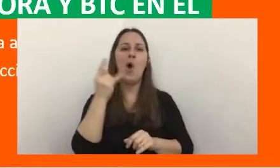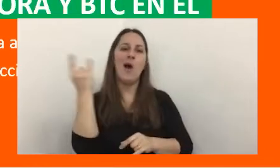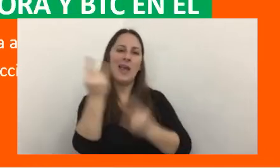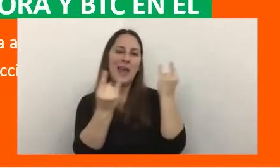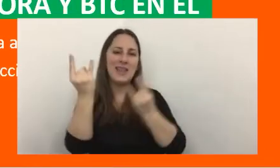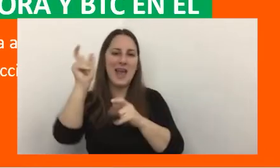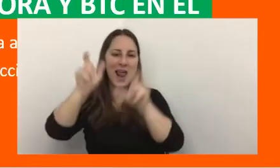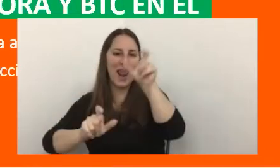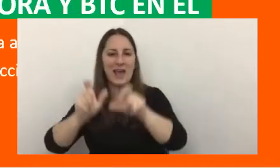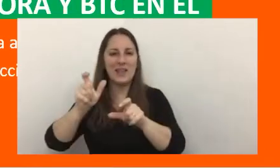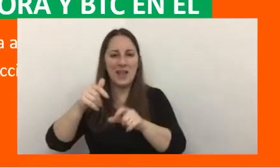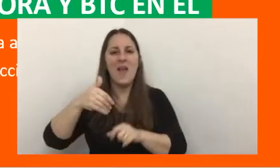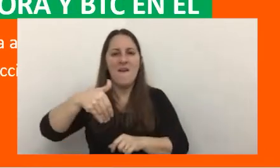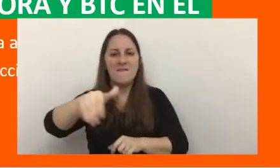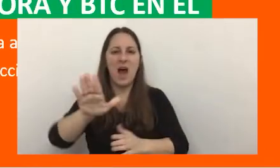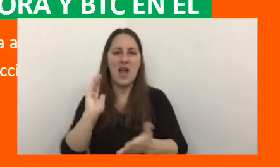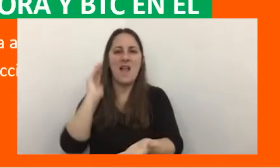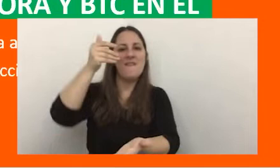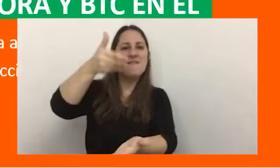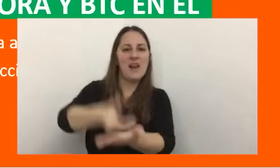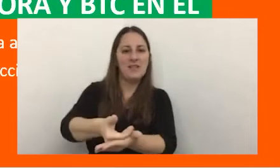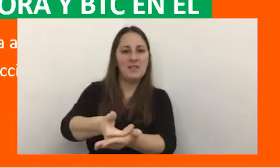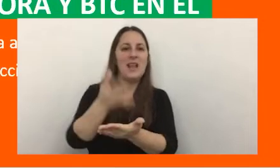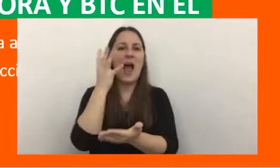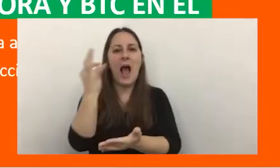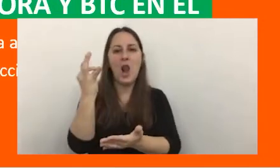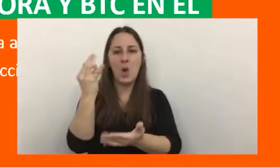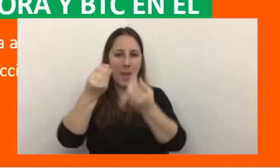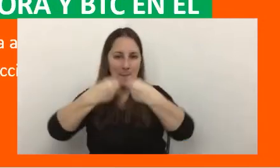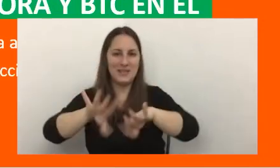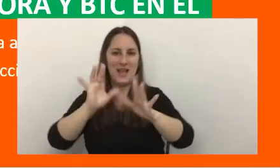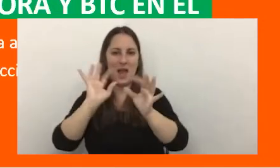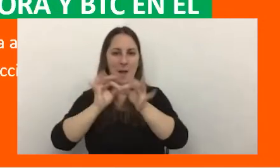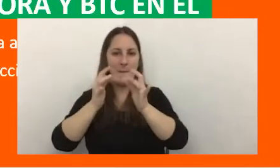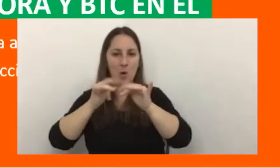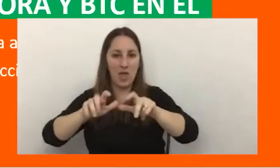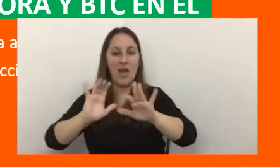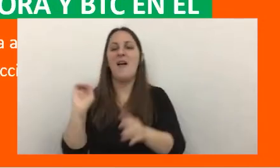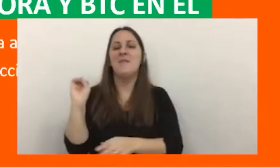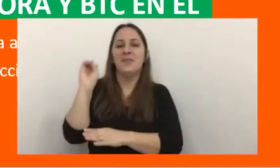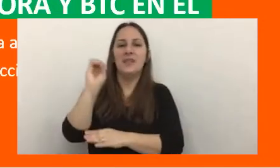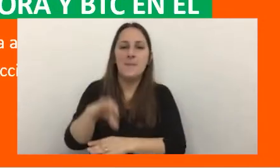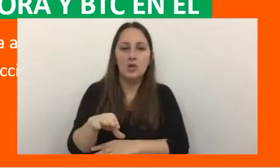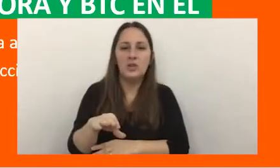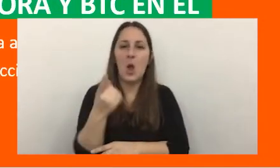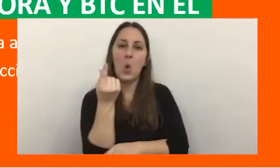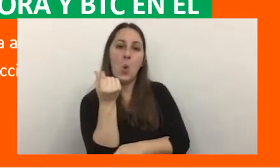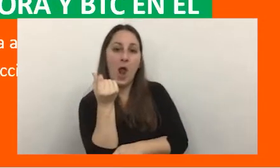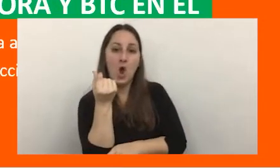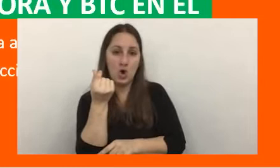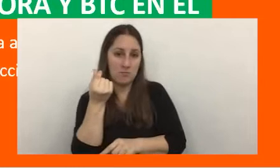gente que iba a invertir en una oferta inicial depositando valores